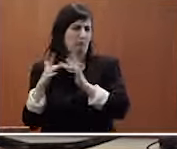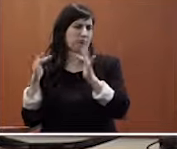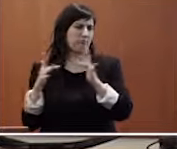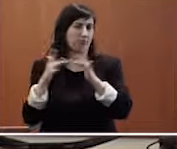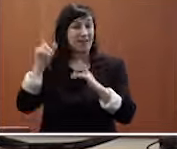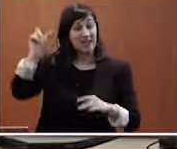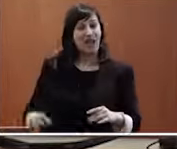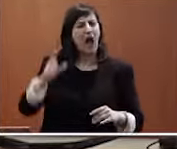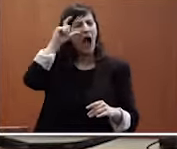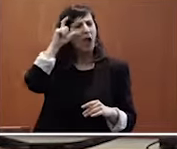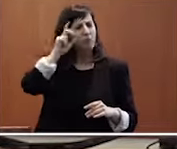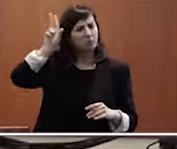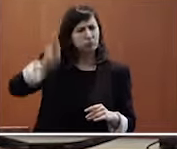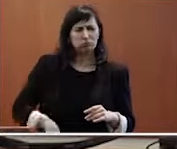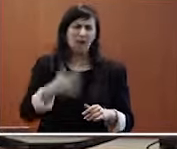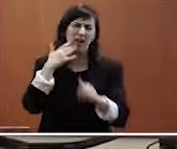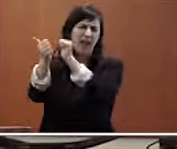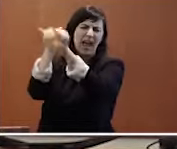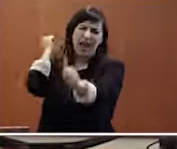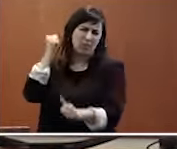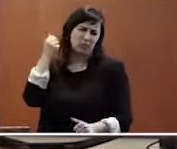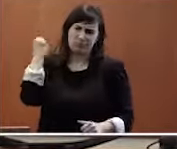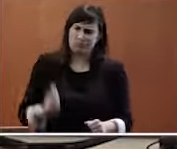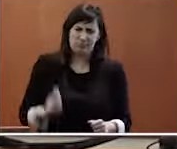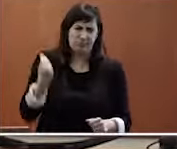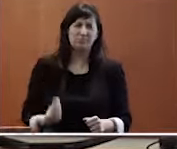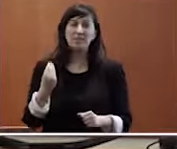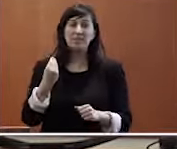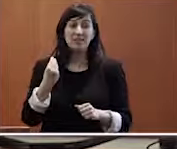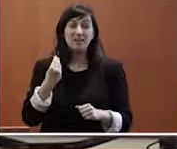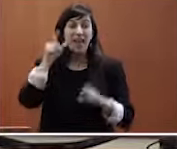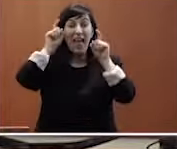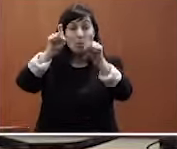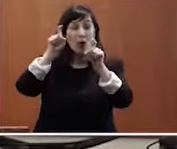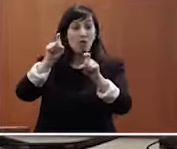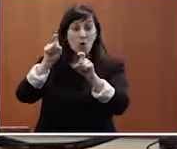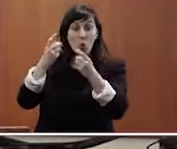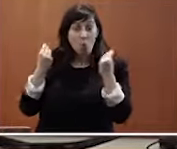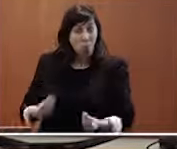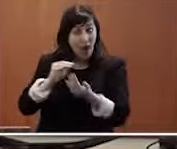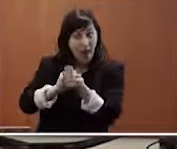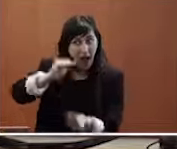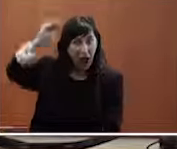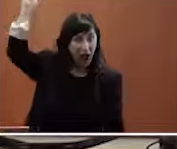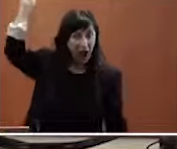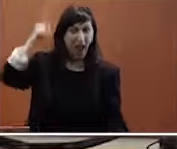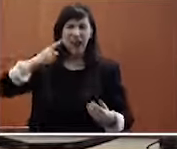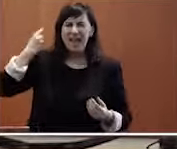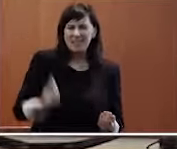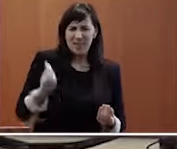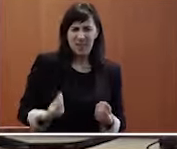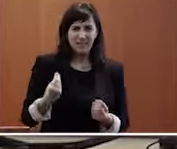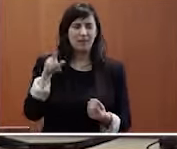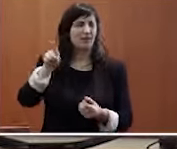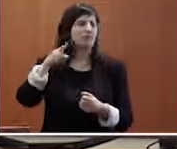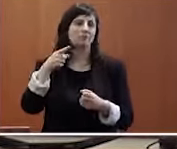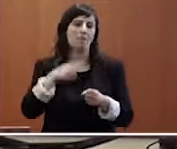Encarna es un excelente ejemplo de cómo la educación excelente de las personas es esa piedra angular